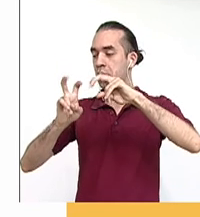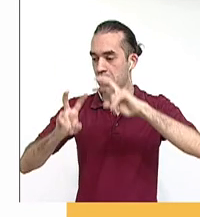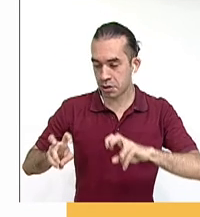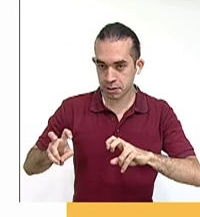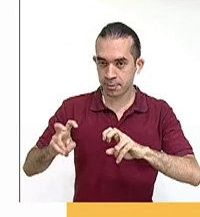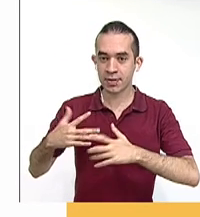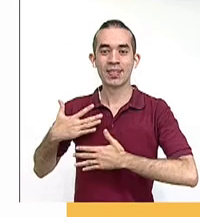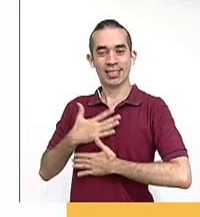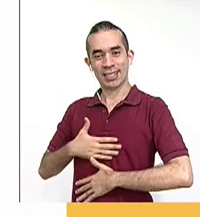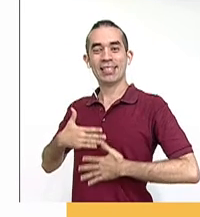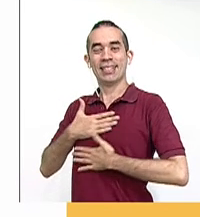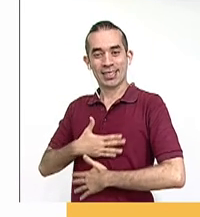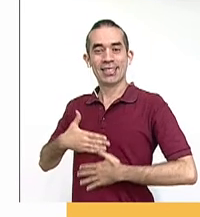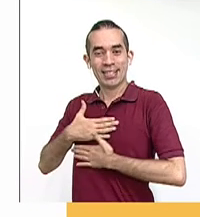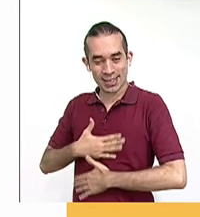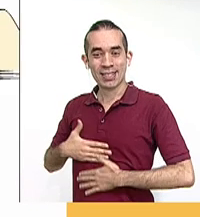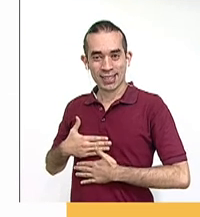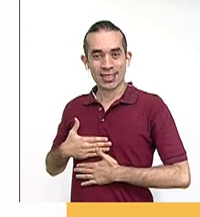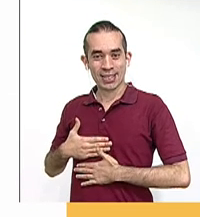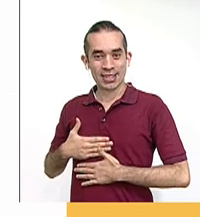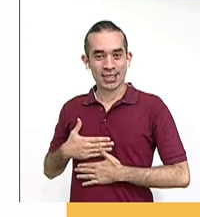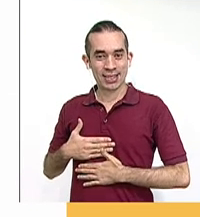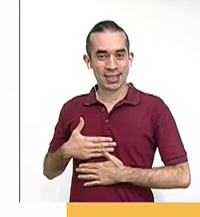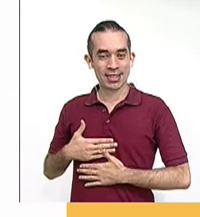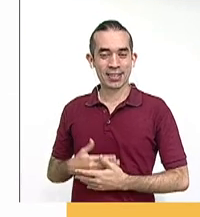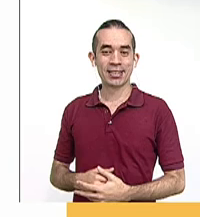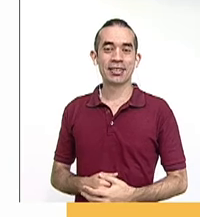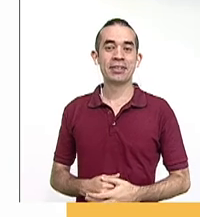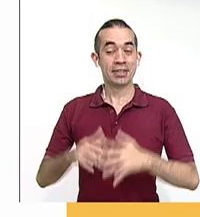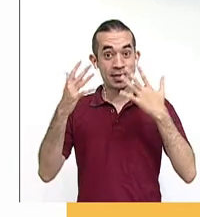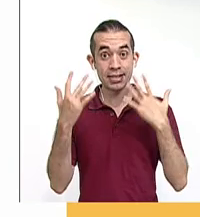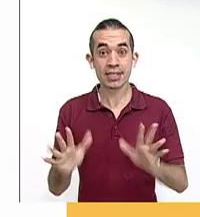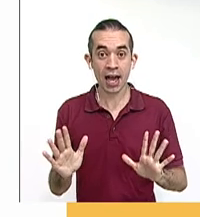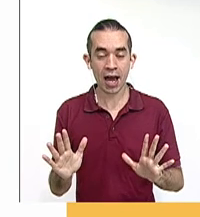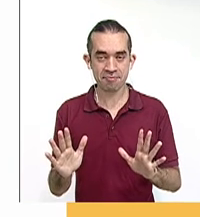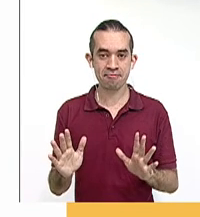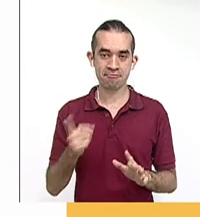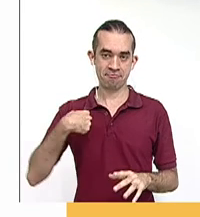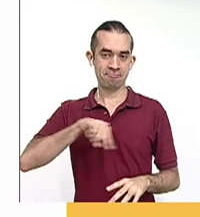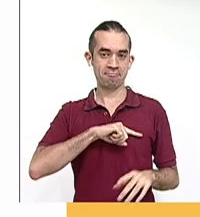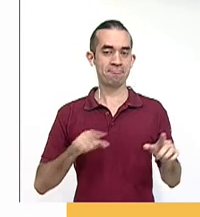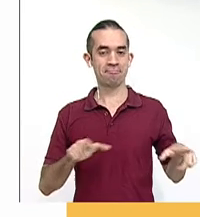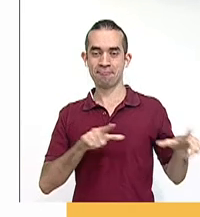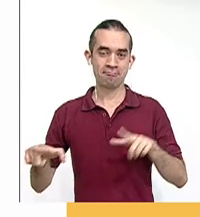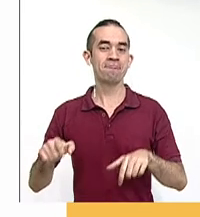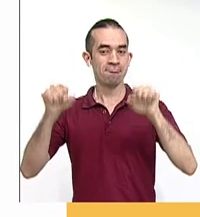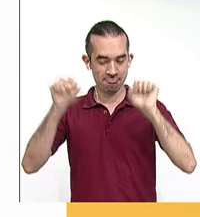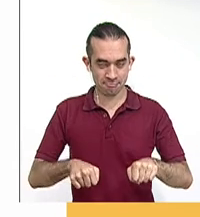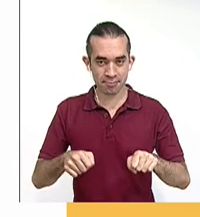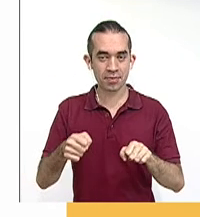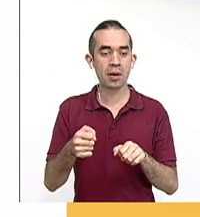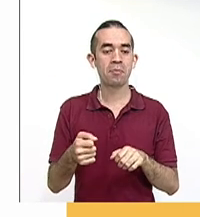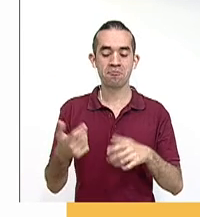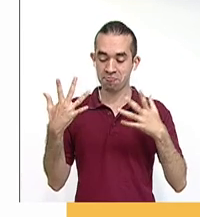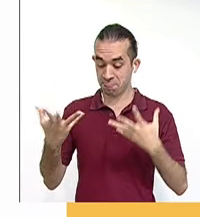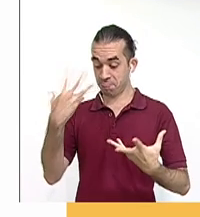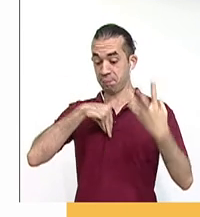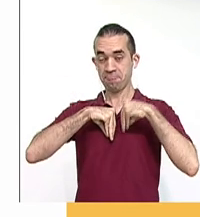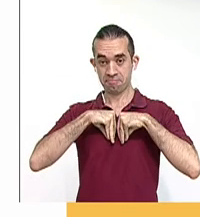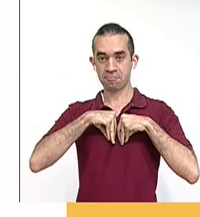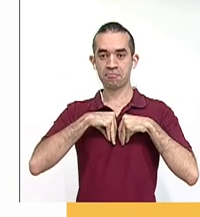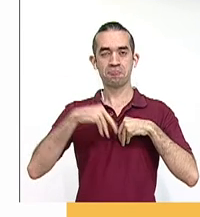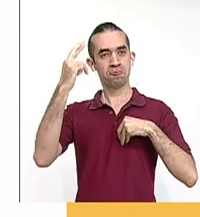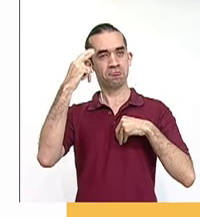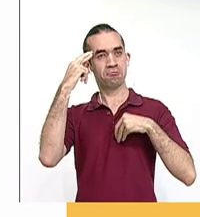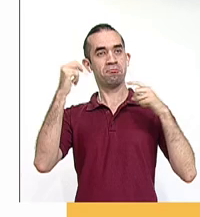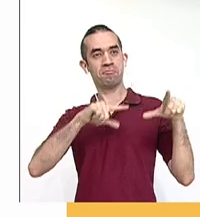disfrutar de la lectura. Y así estaremos preparados para compartir nuestra reflexión con los